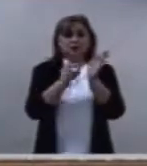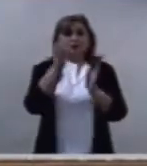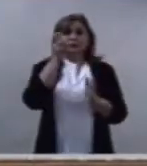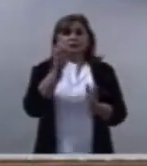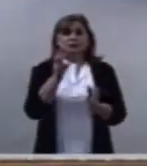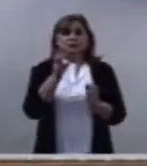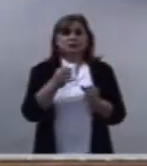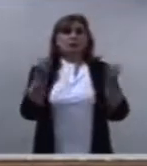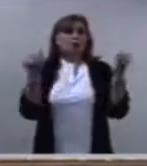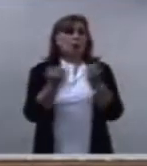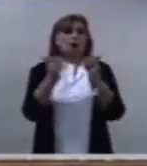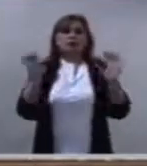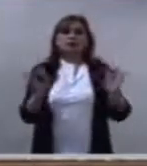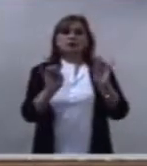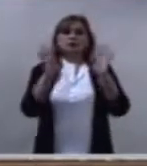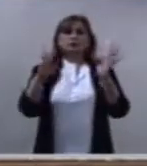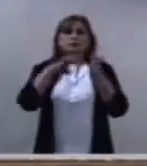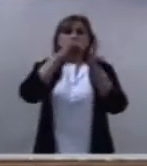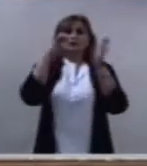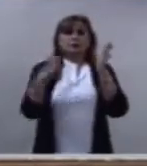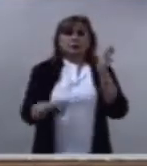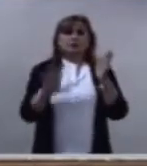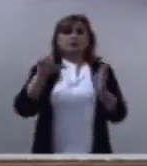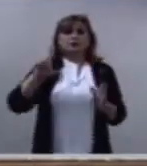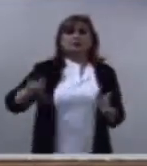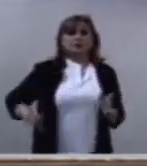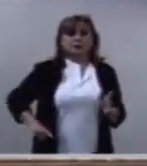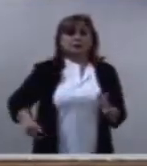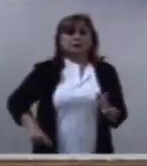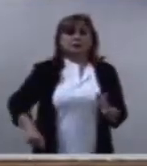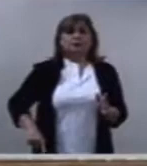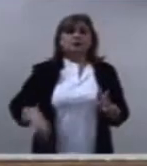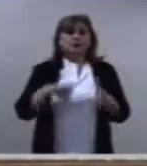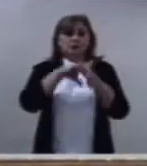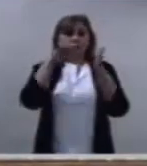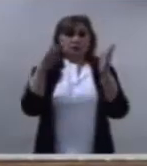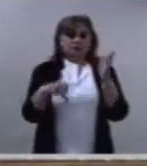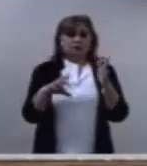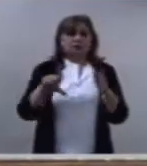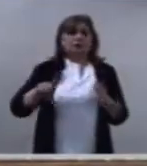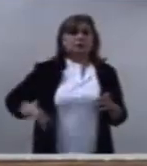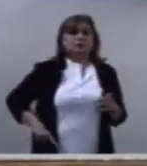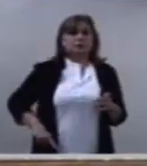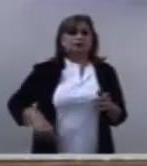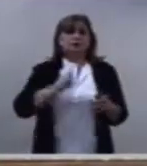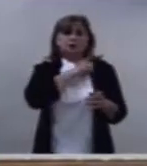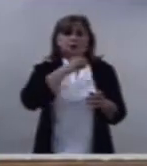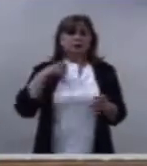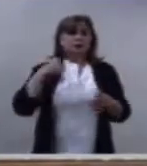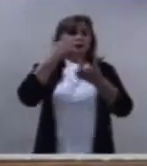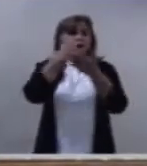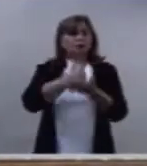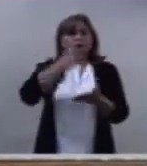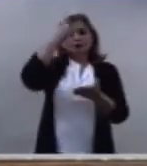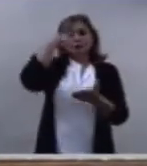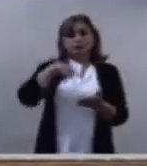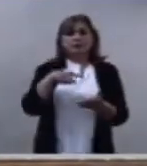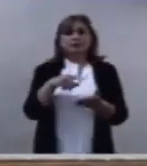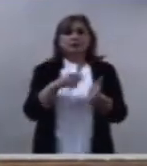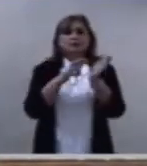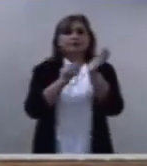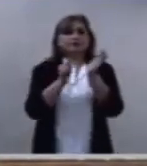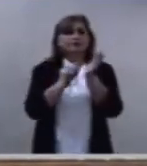gobernantes y eso no significa faltarles al respeto hay que